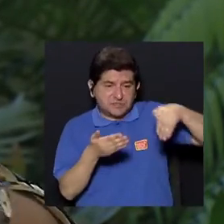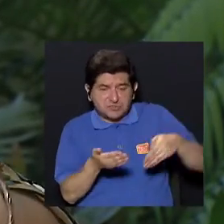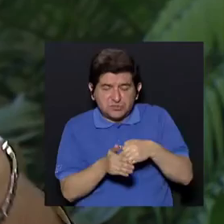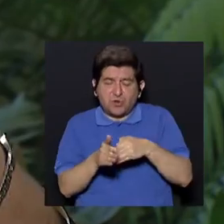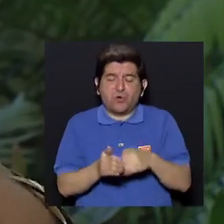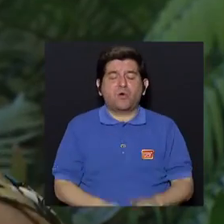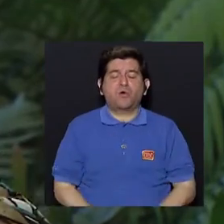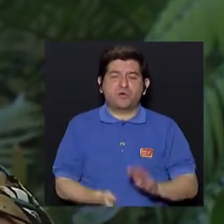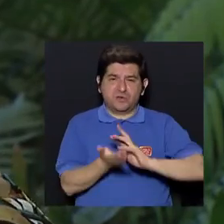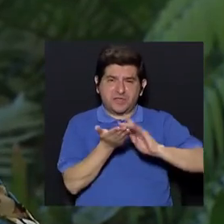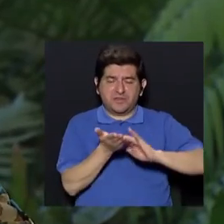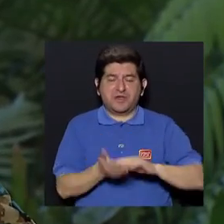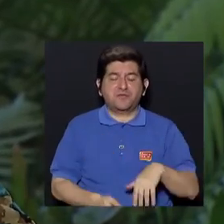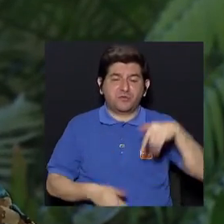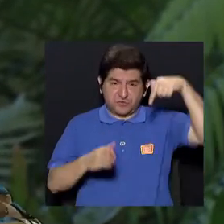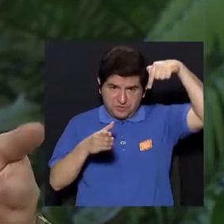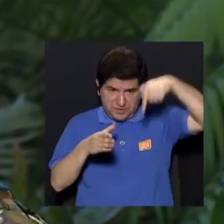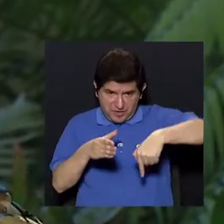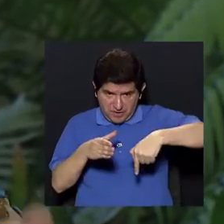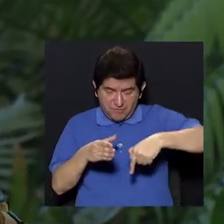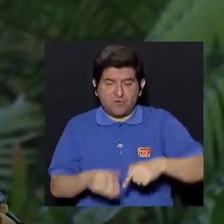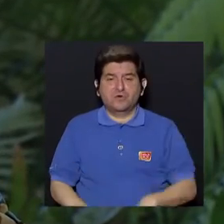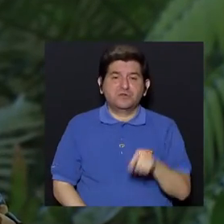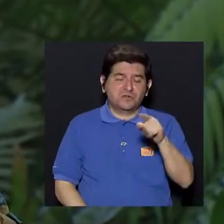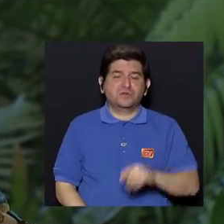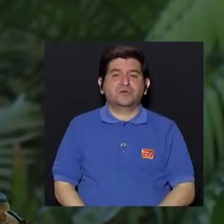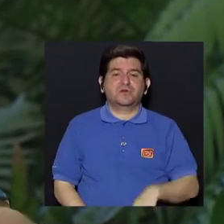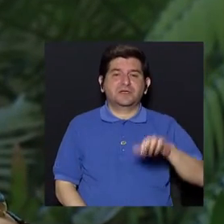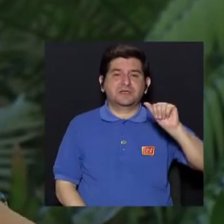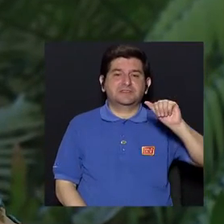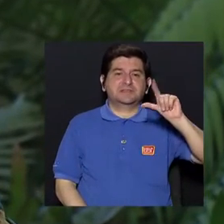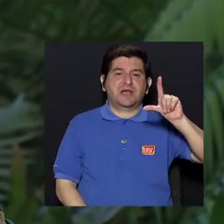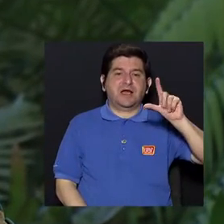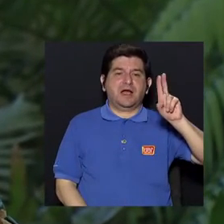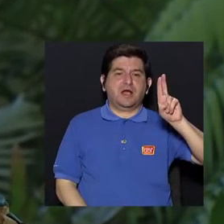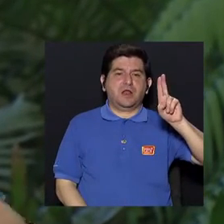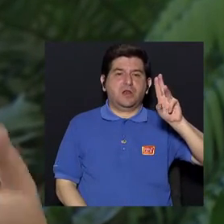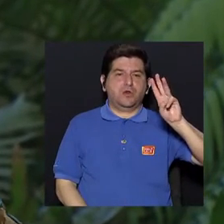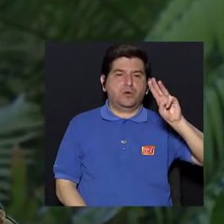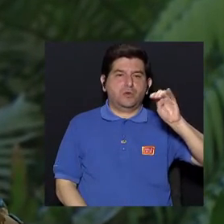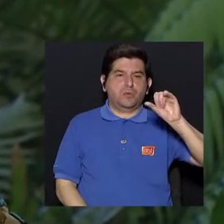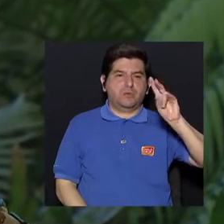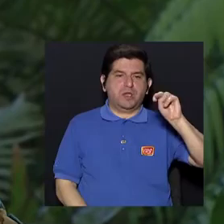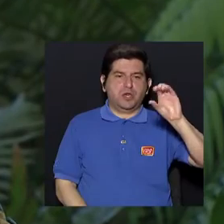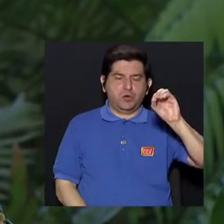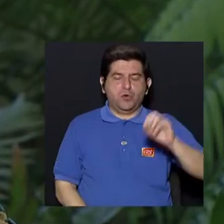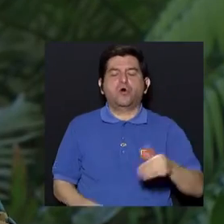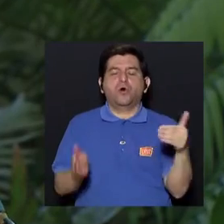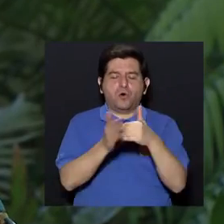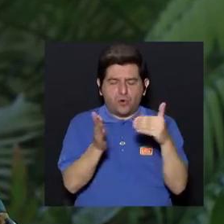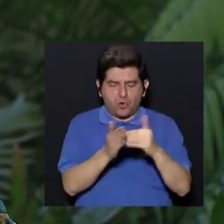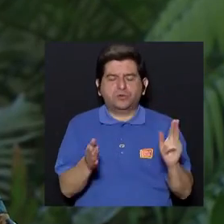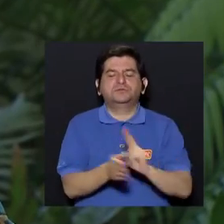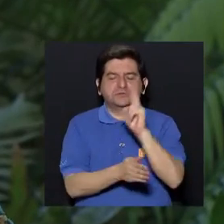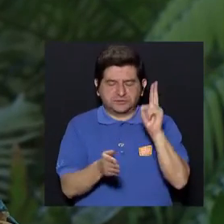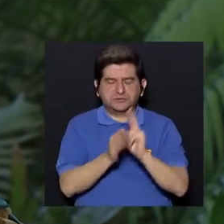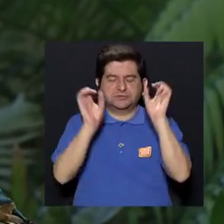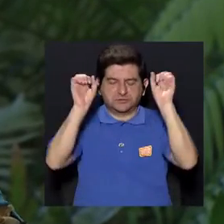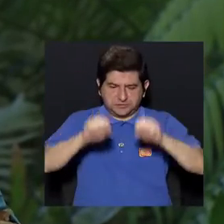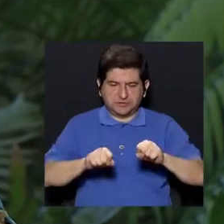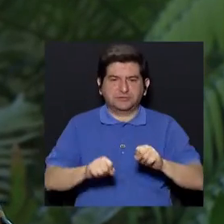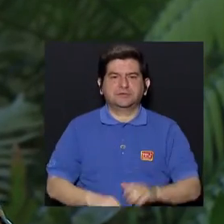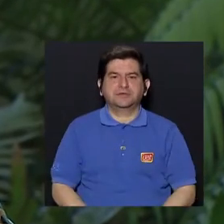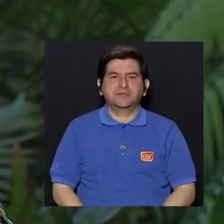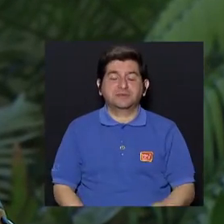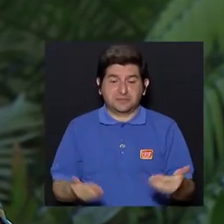bueno, el fondo de la olla que llamamos, ¿verdad? Eso es aluminio, entonces eso se puede fundir nuevamente y volver a reprocesar, ¿verdad? Y